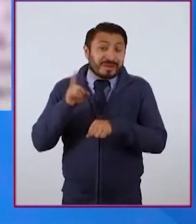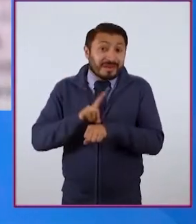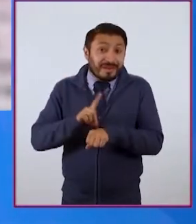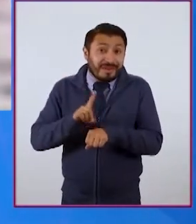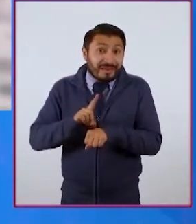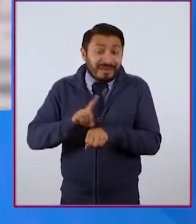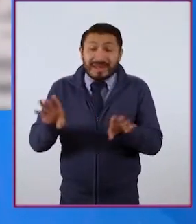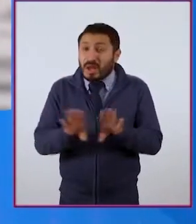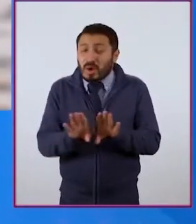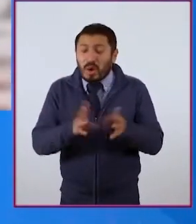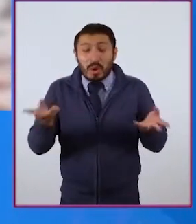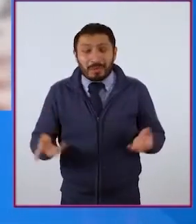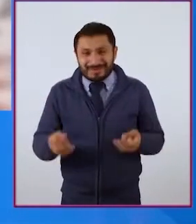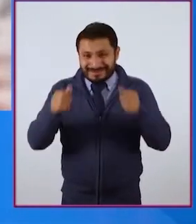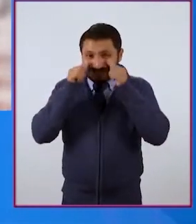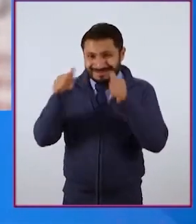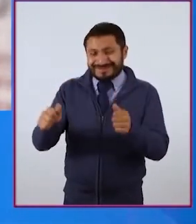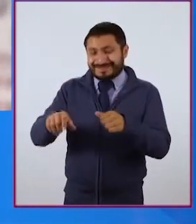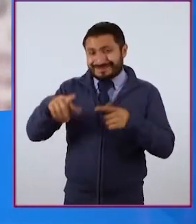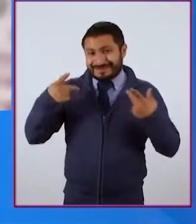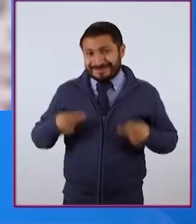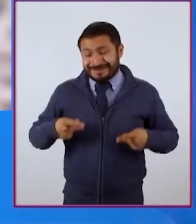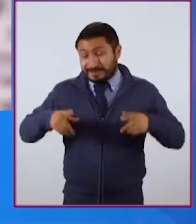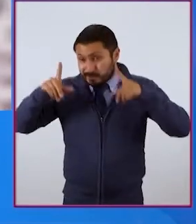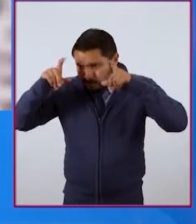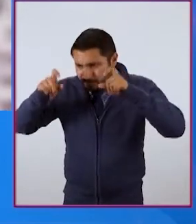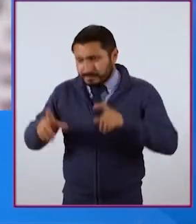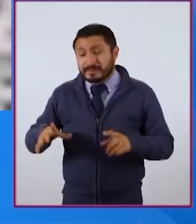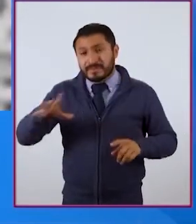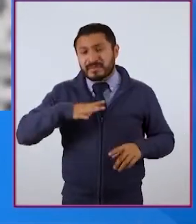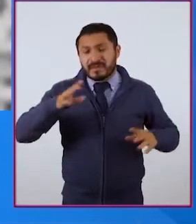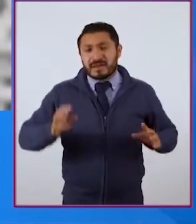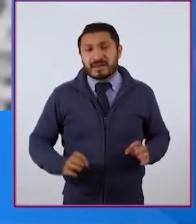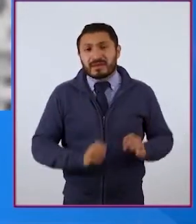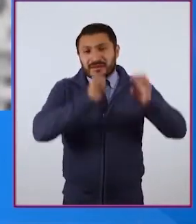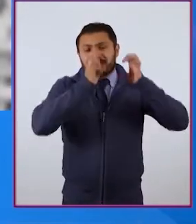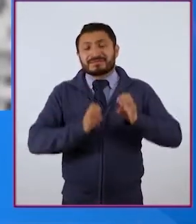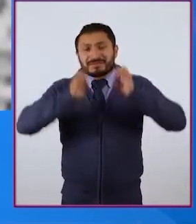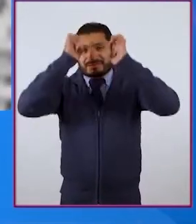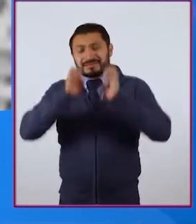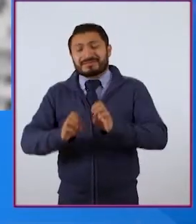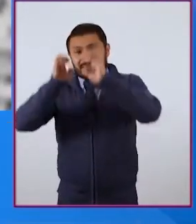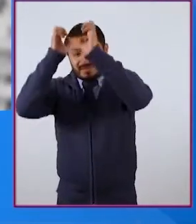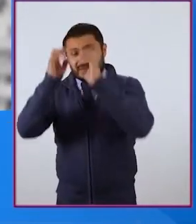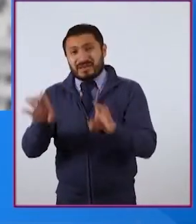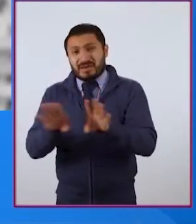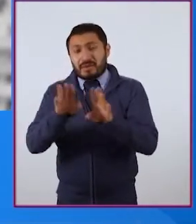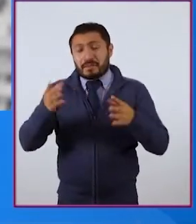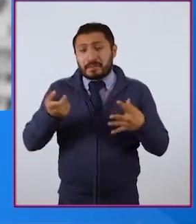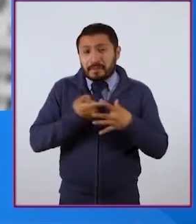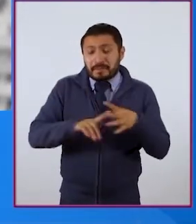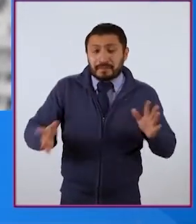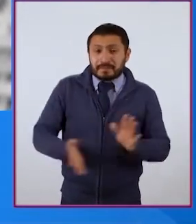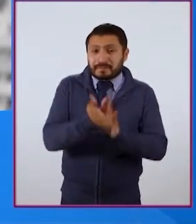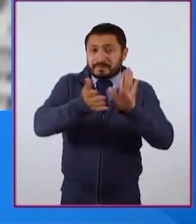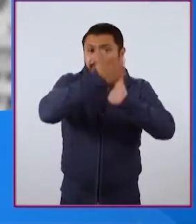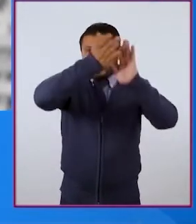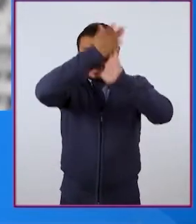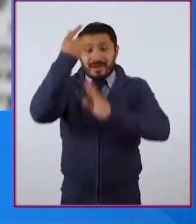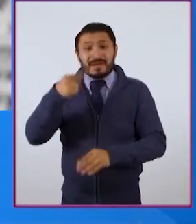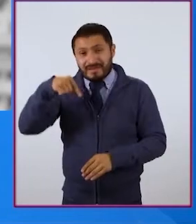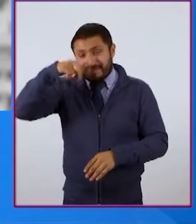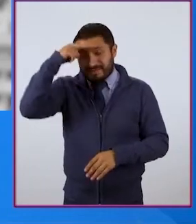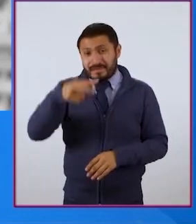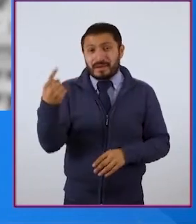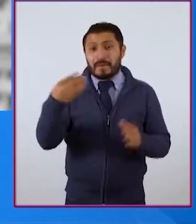Pon atención en cómo el fotógrafo retrata la geometría de los grandes edificios que comenzaron a construirse en México en